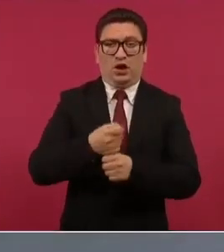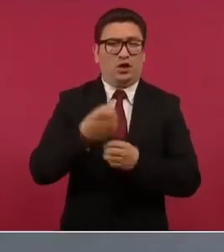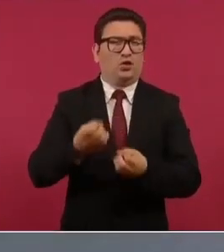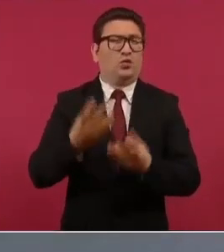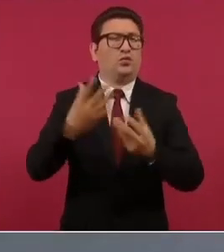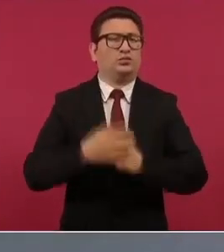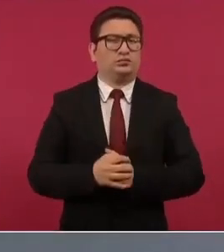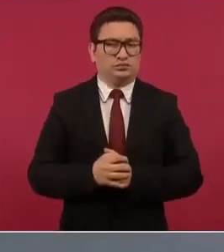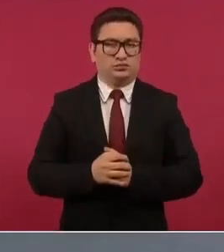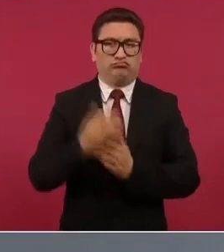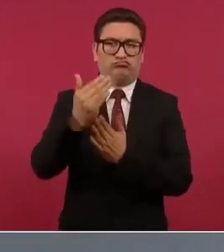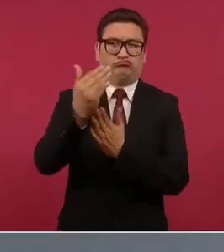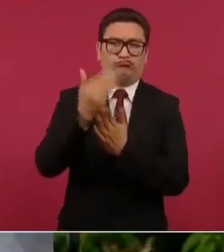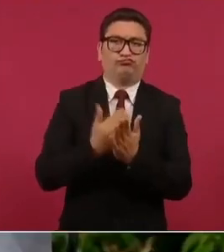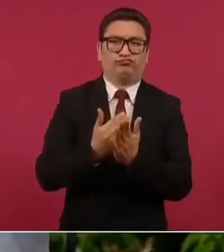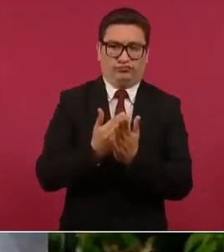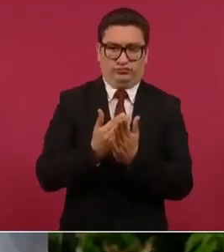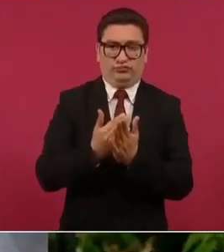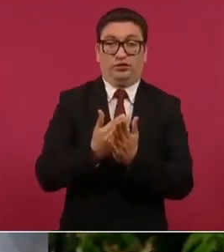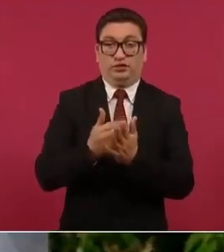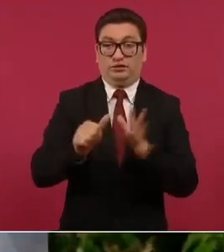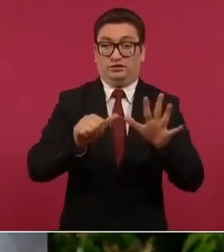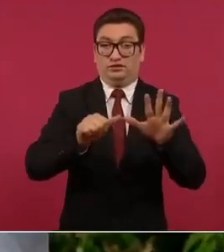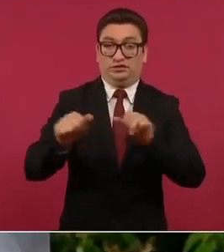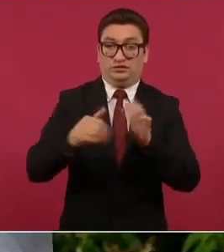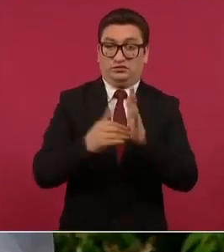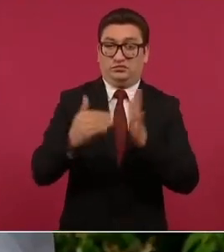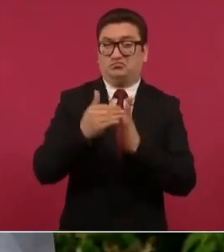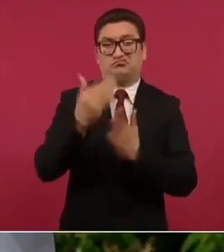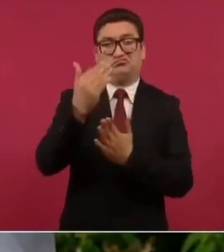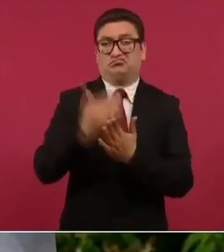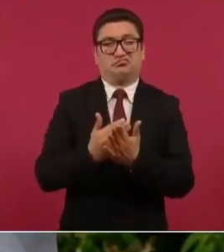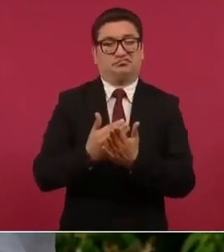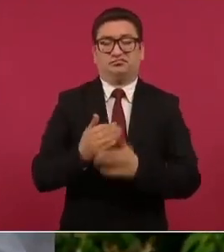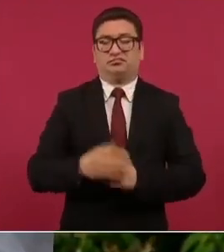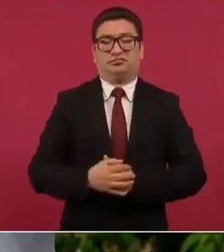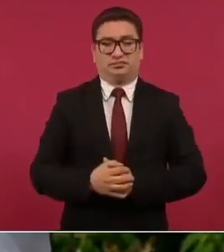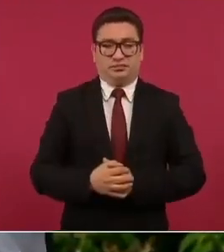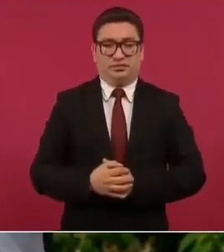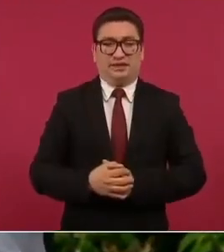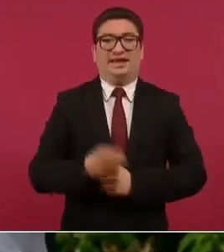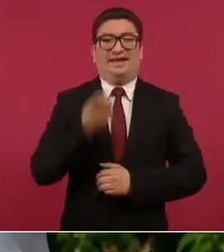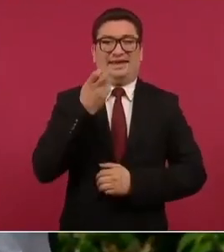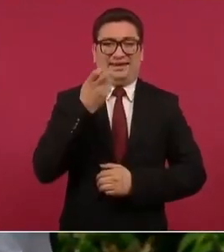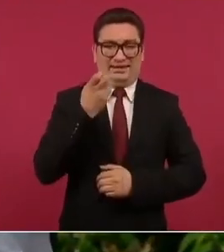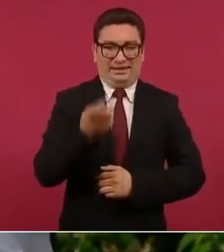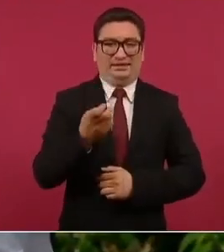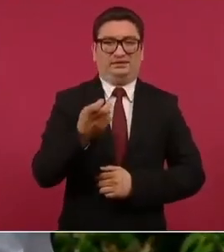menos de seiscientos millones y así